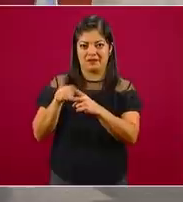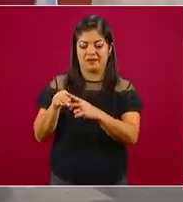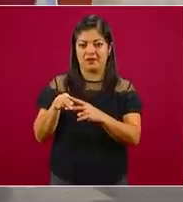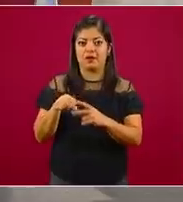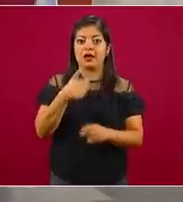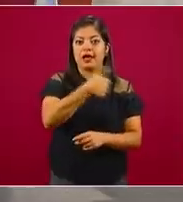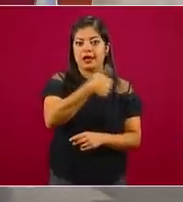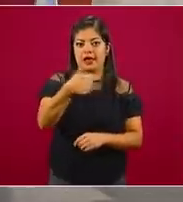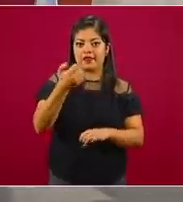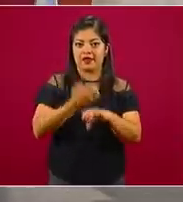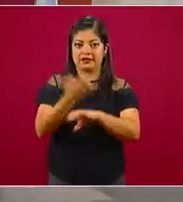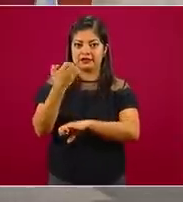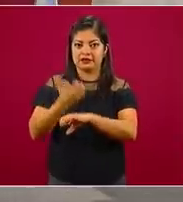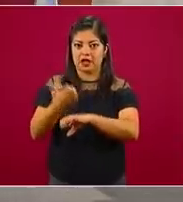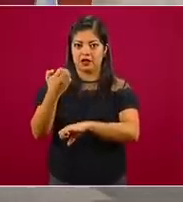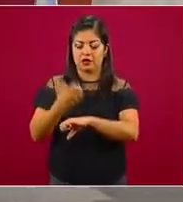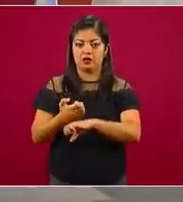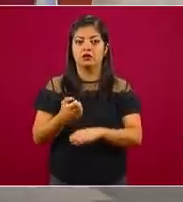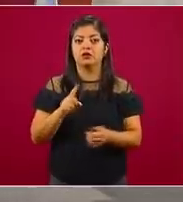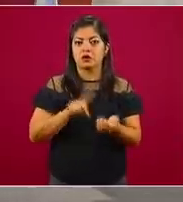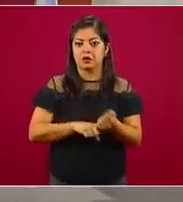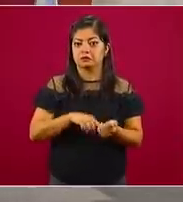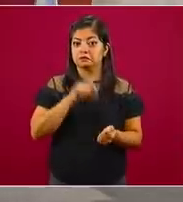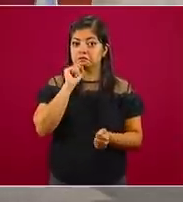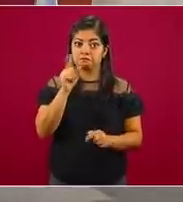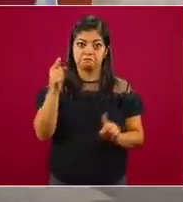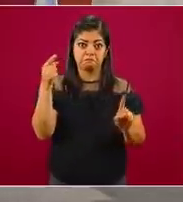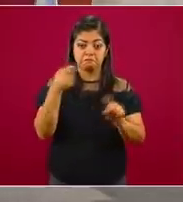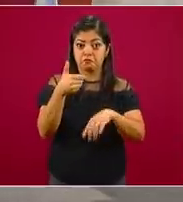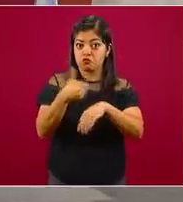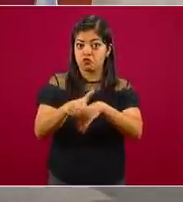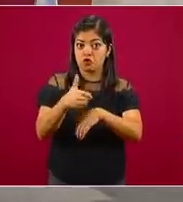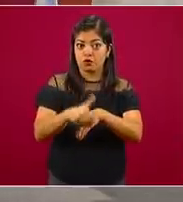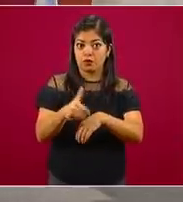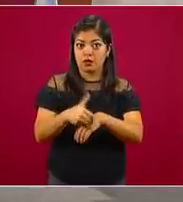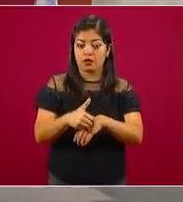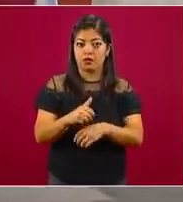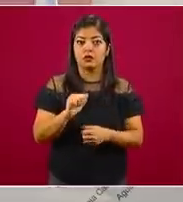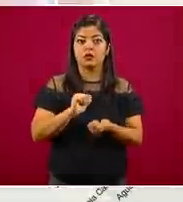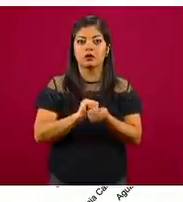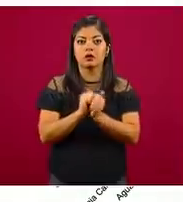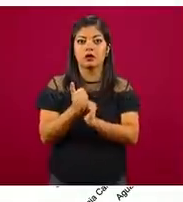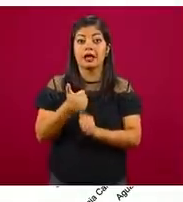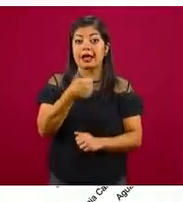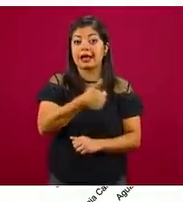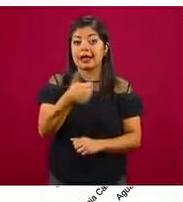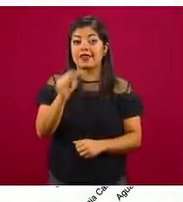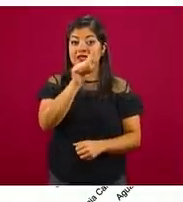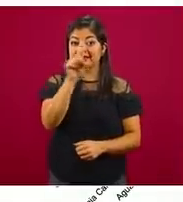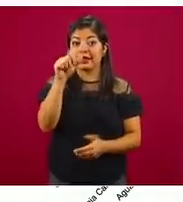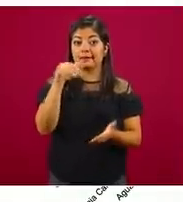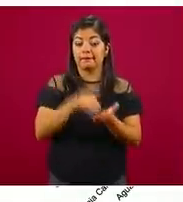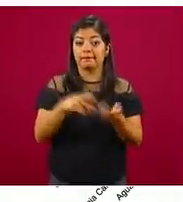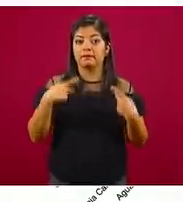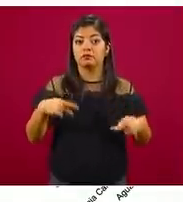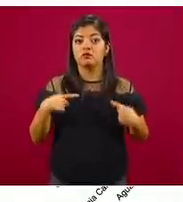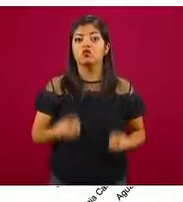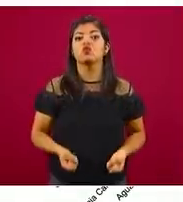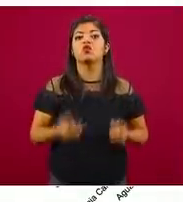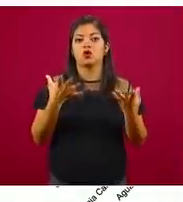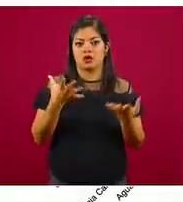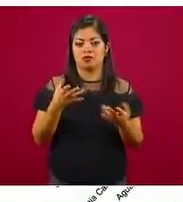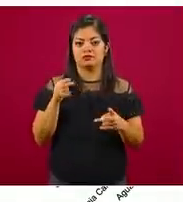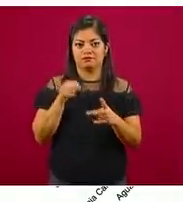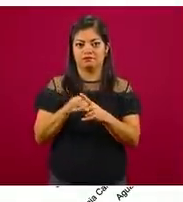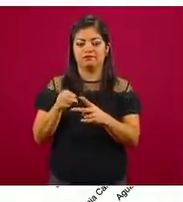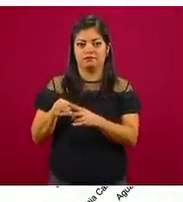federativa en cifras absolutas y en la tasa por cada 100 mil habitantes. por